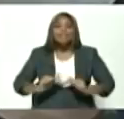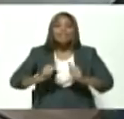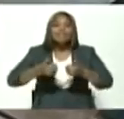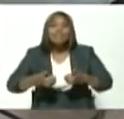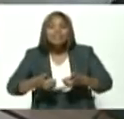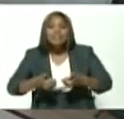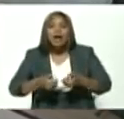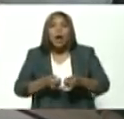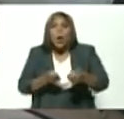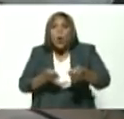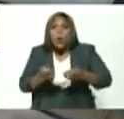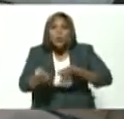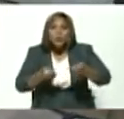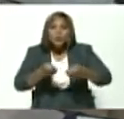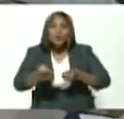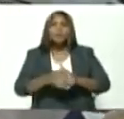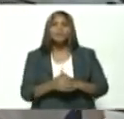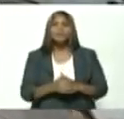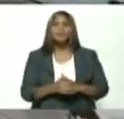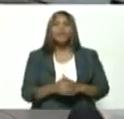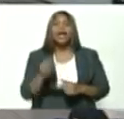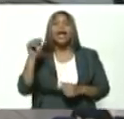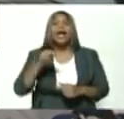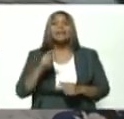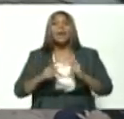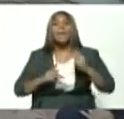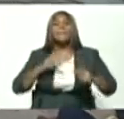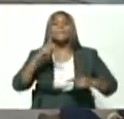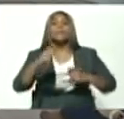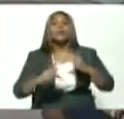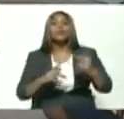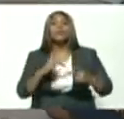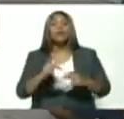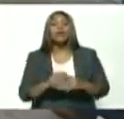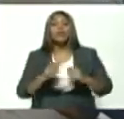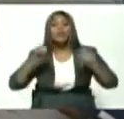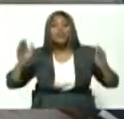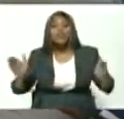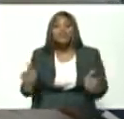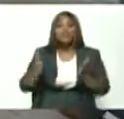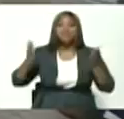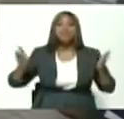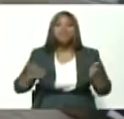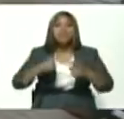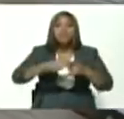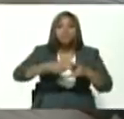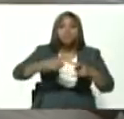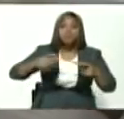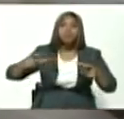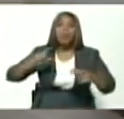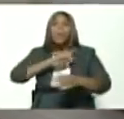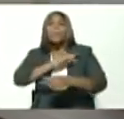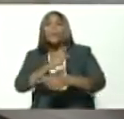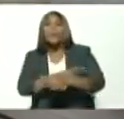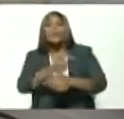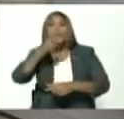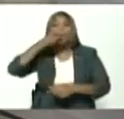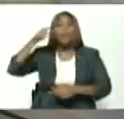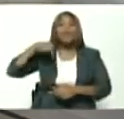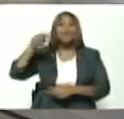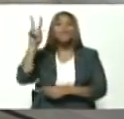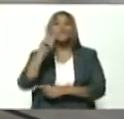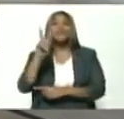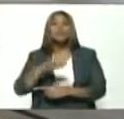conducción de este proceso de reimpulso y expansión del poder popular en Venezuela